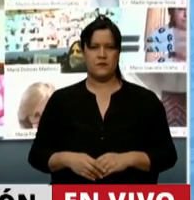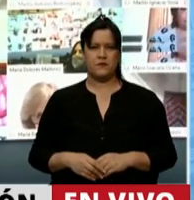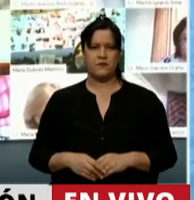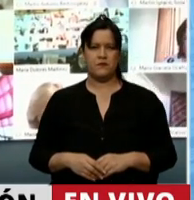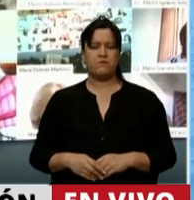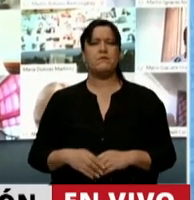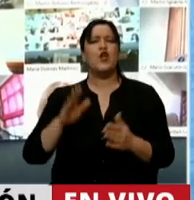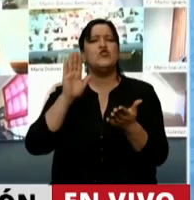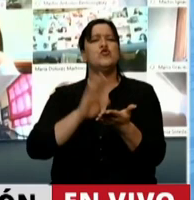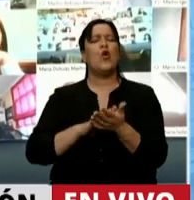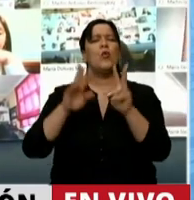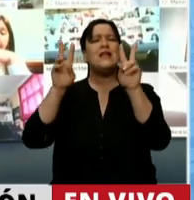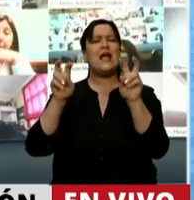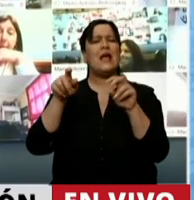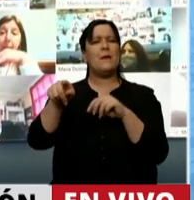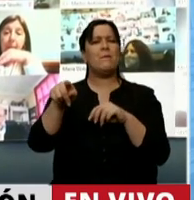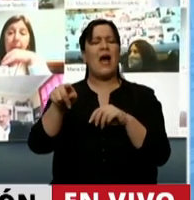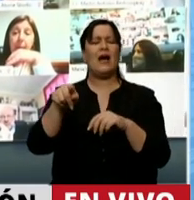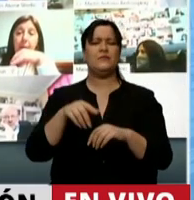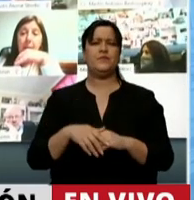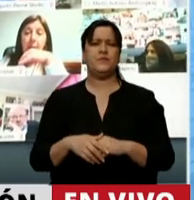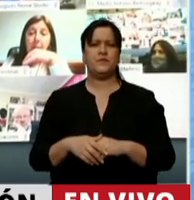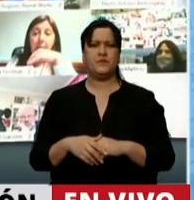Con respecto a la quema